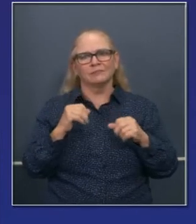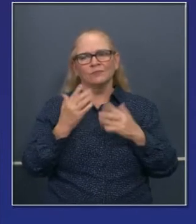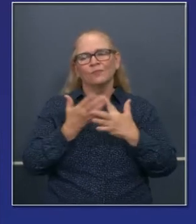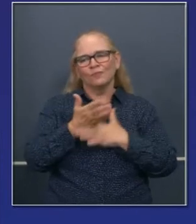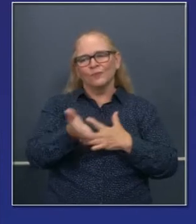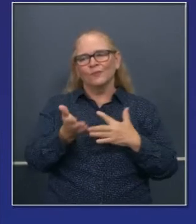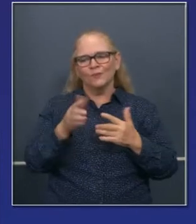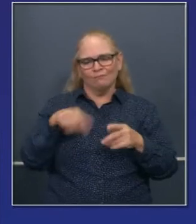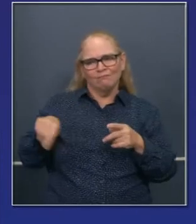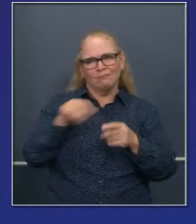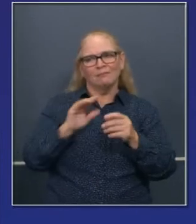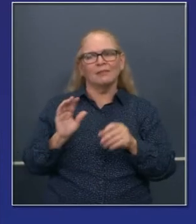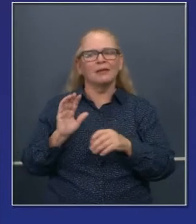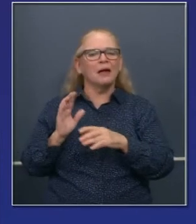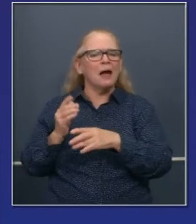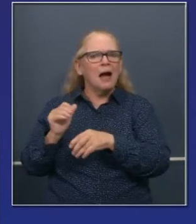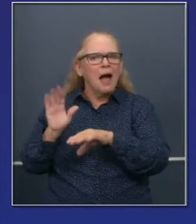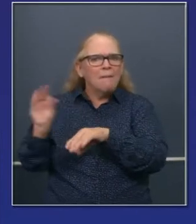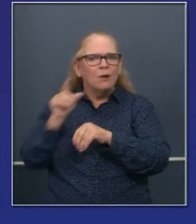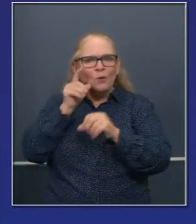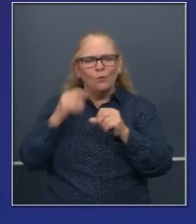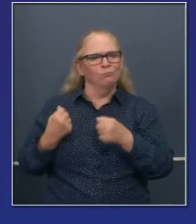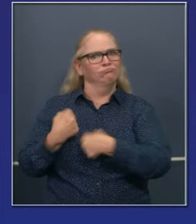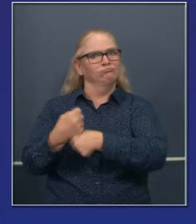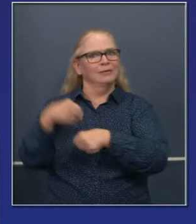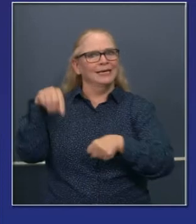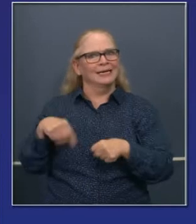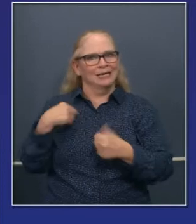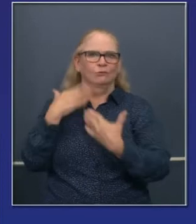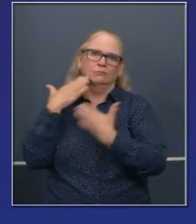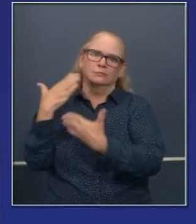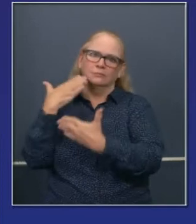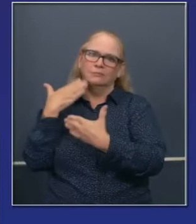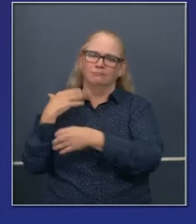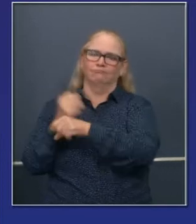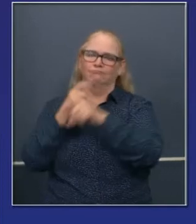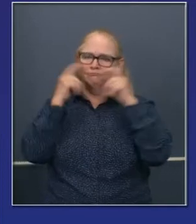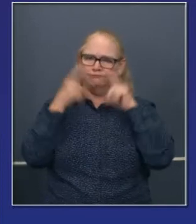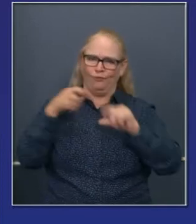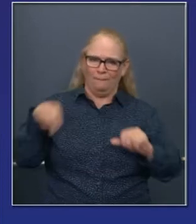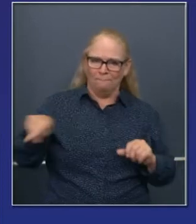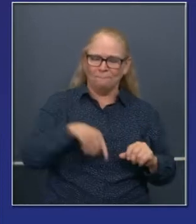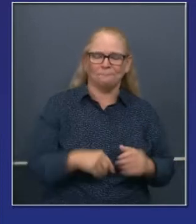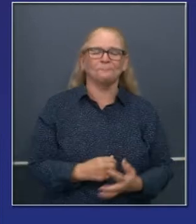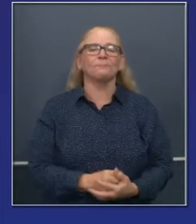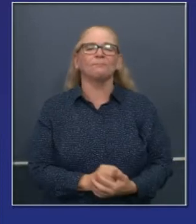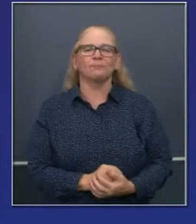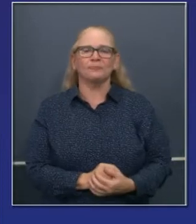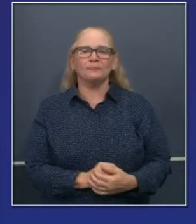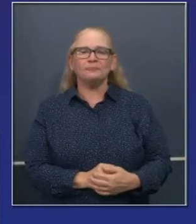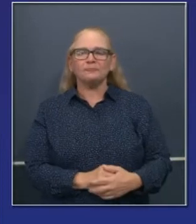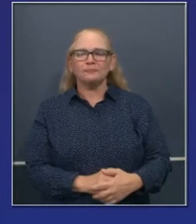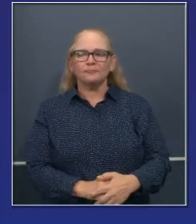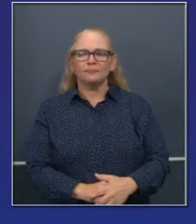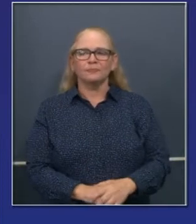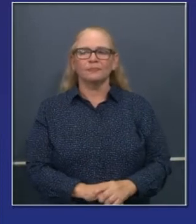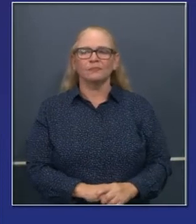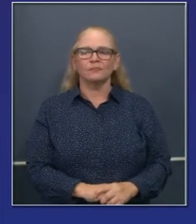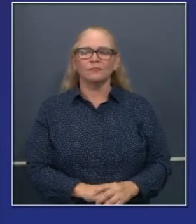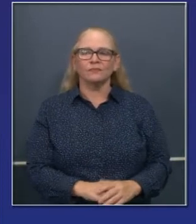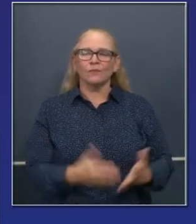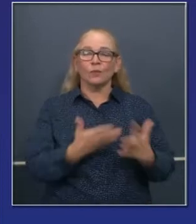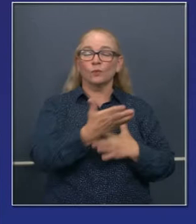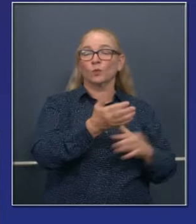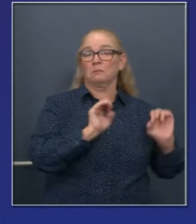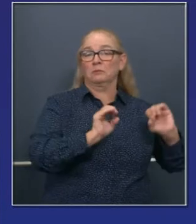virtual en dólares y en pagos fiscales, este círculo de ayuda y de procuraduría con el estado y con